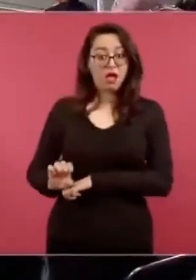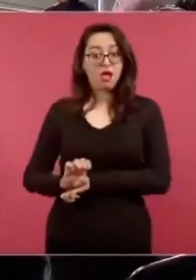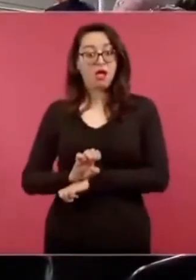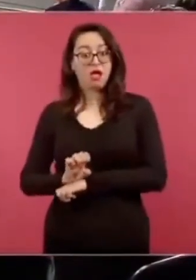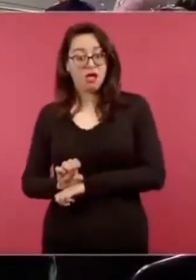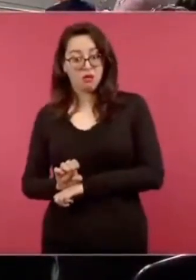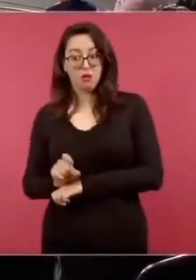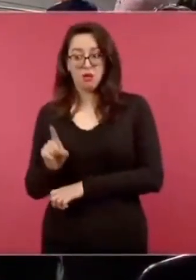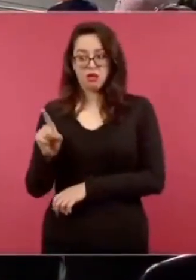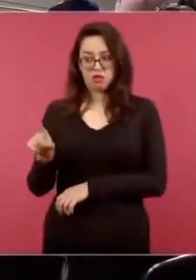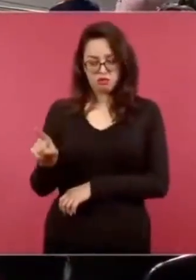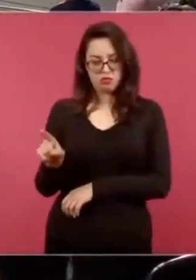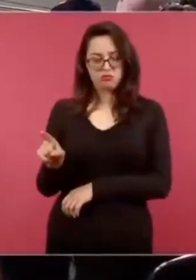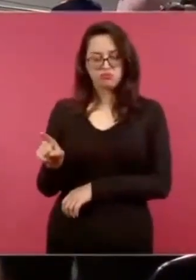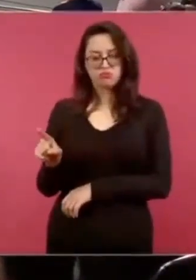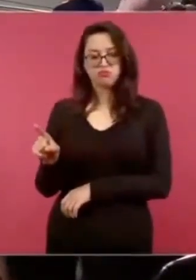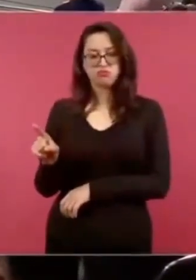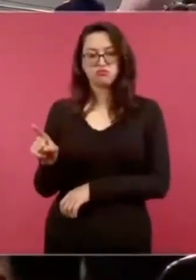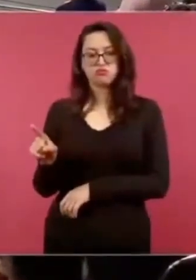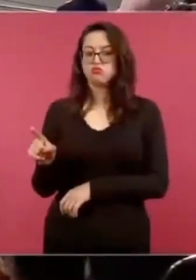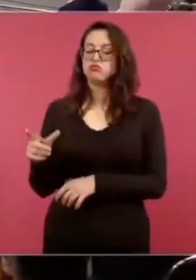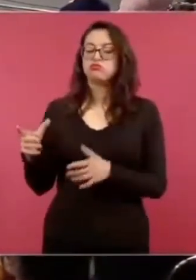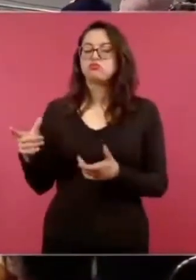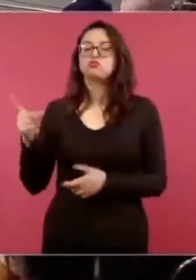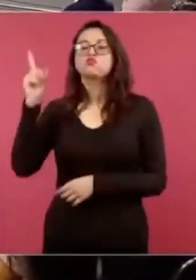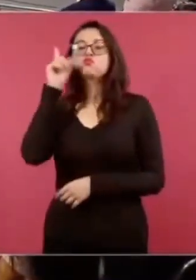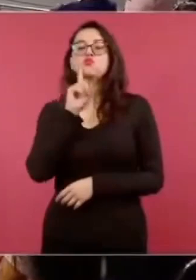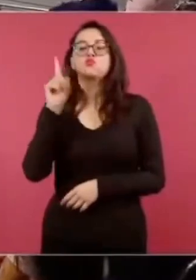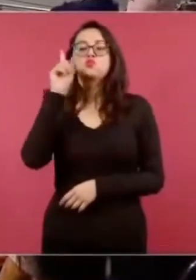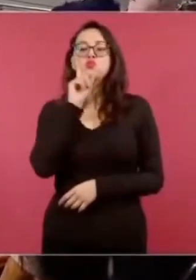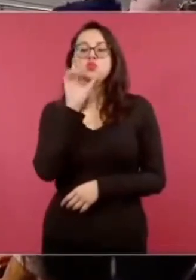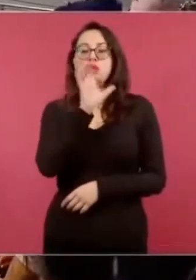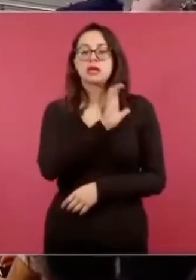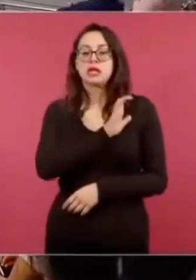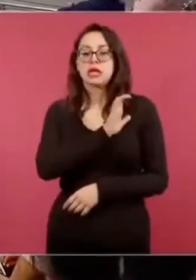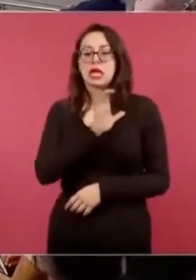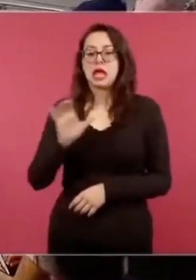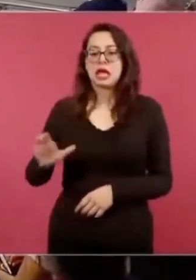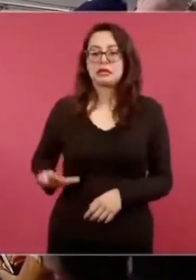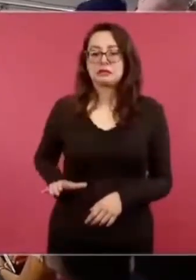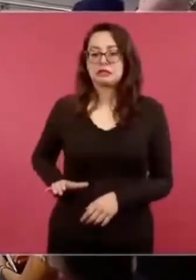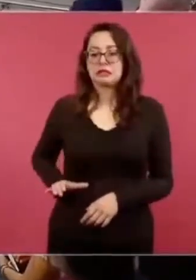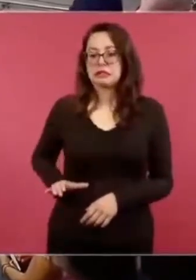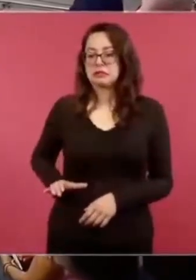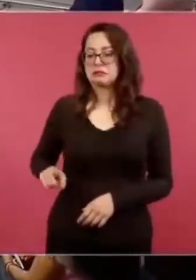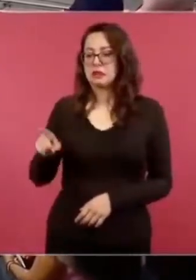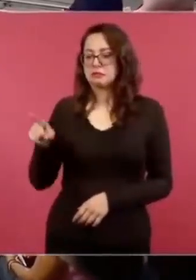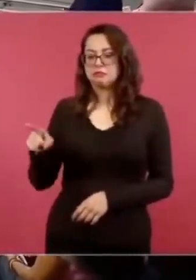candidata de las fuerzas progresistas como 10 puntos arriba.